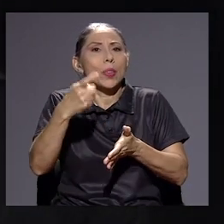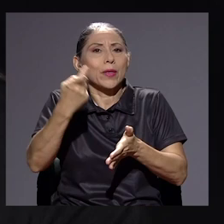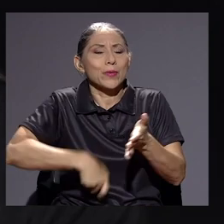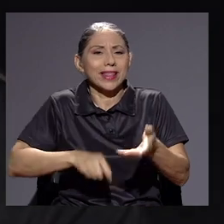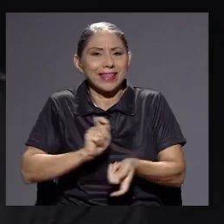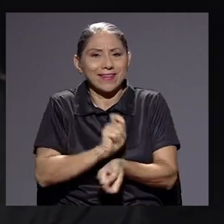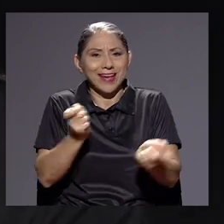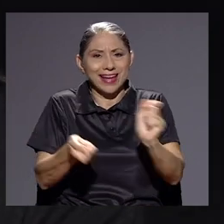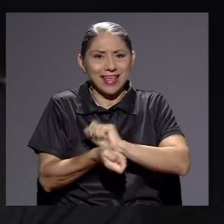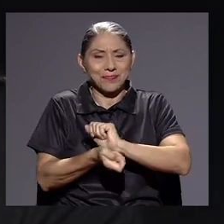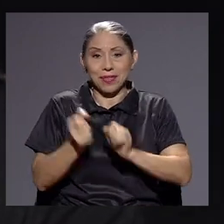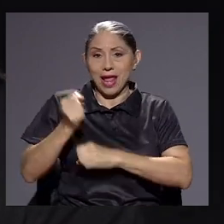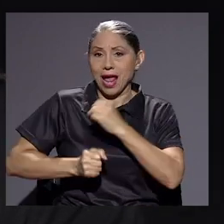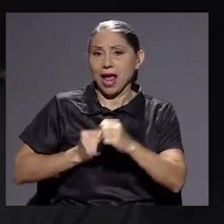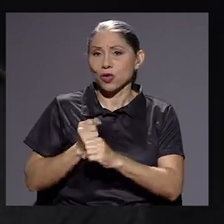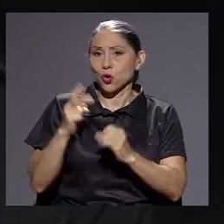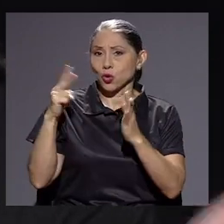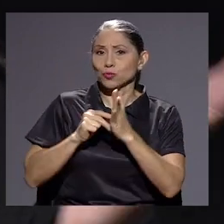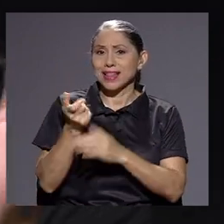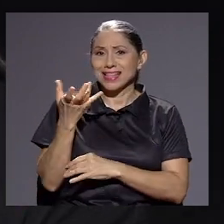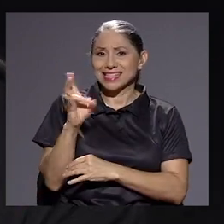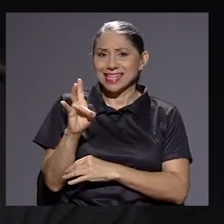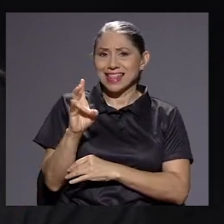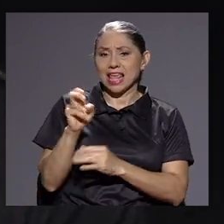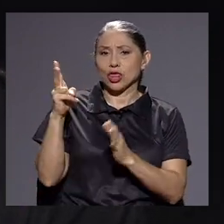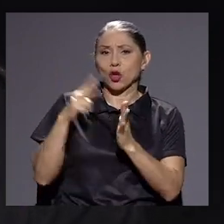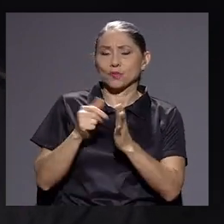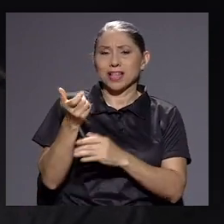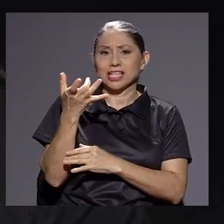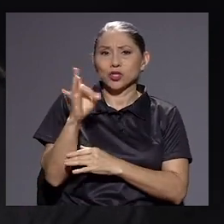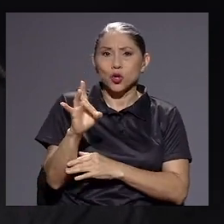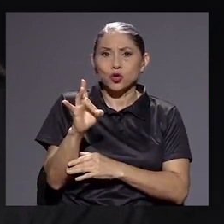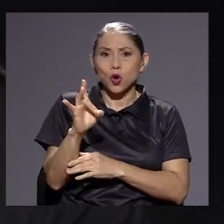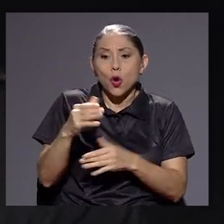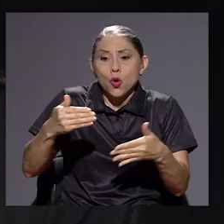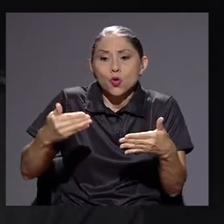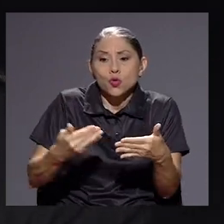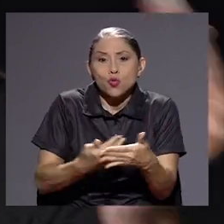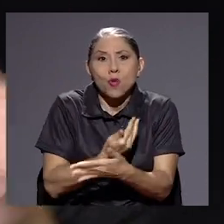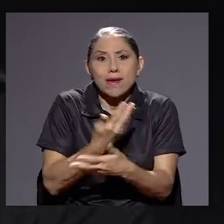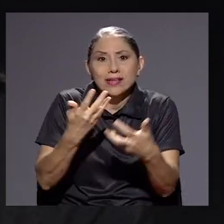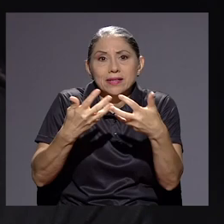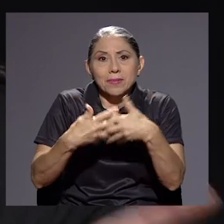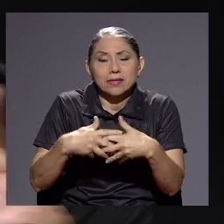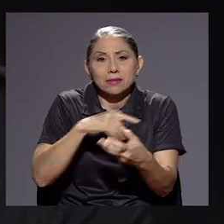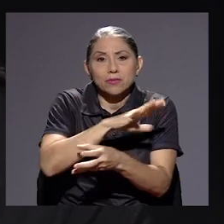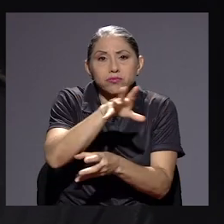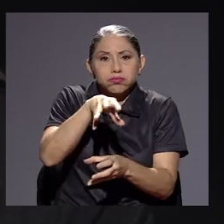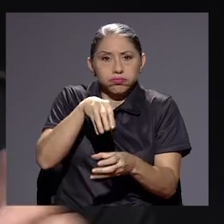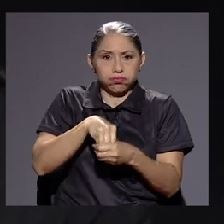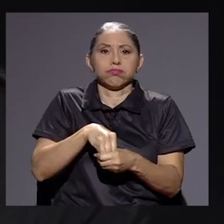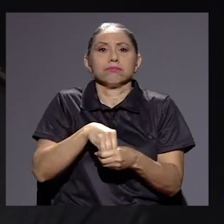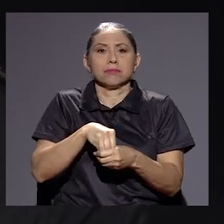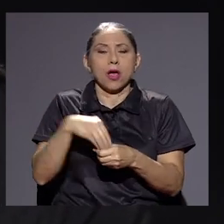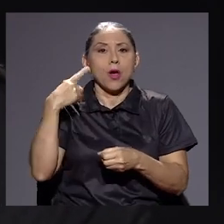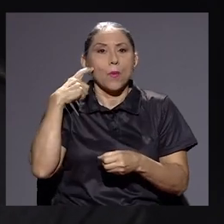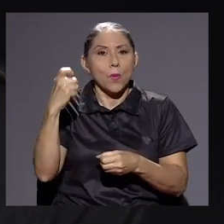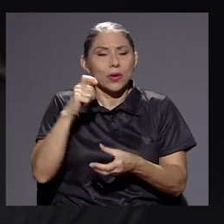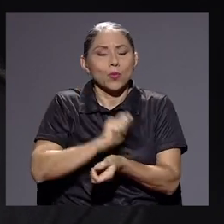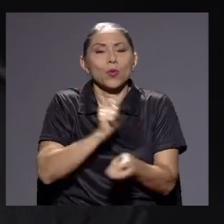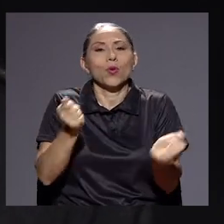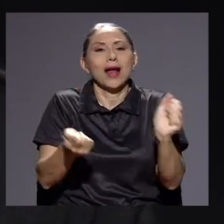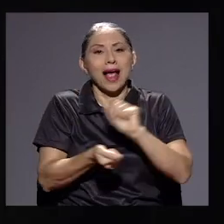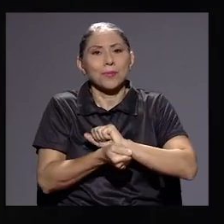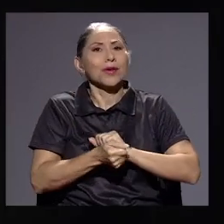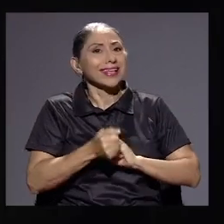Justamente en el 2017, 2018 se incorporaron nuevos grandes contribuyentes al haber justamente un cambio de criterio de